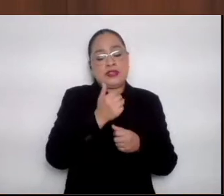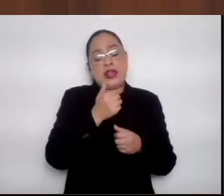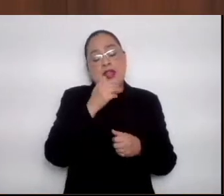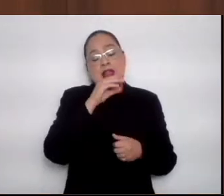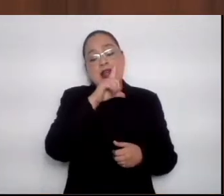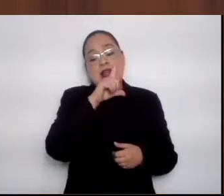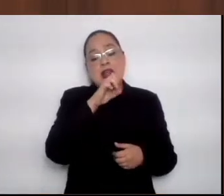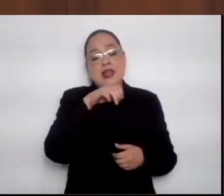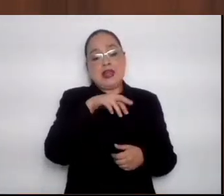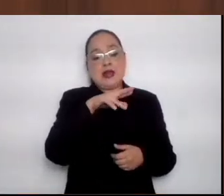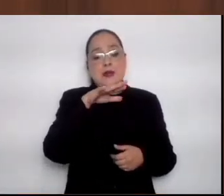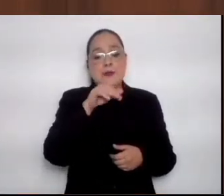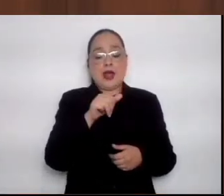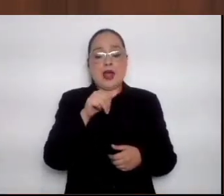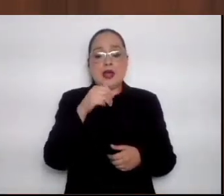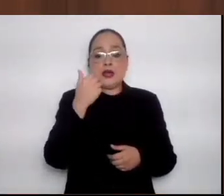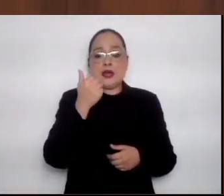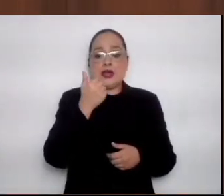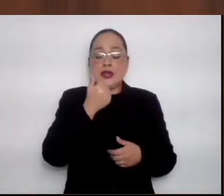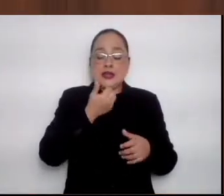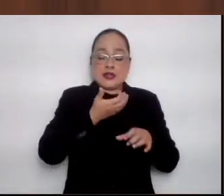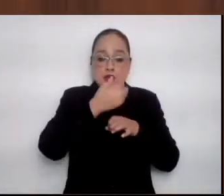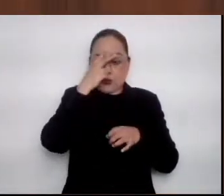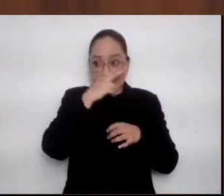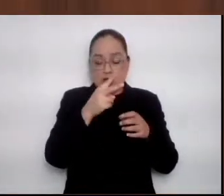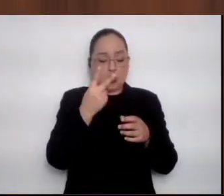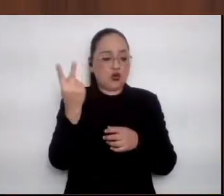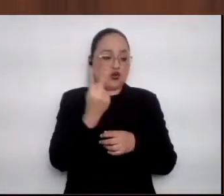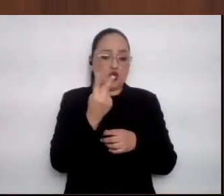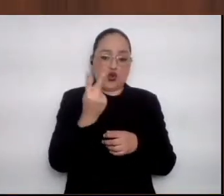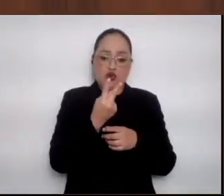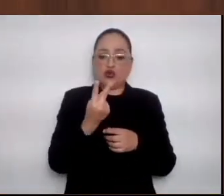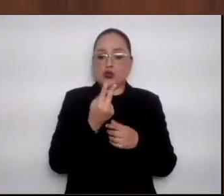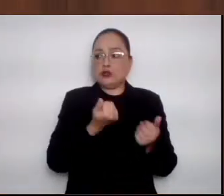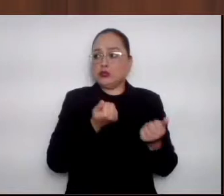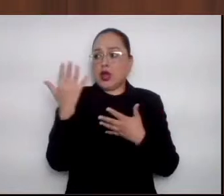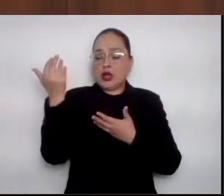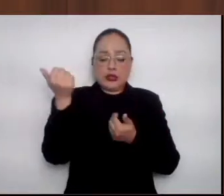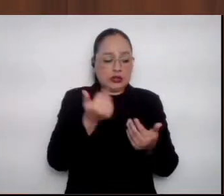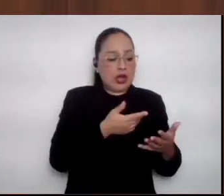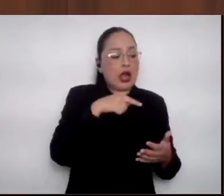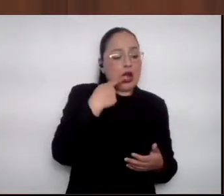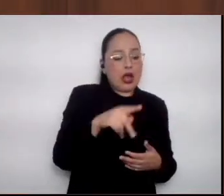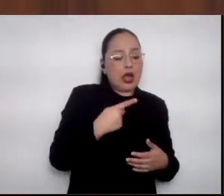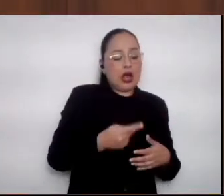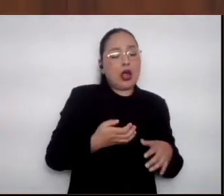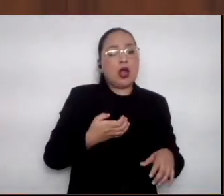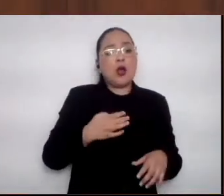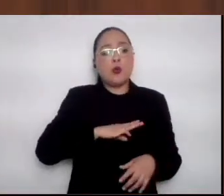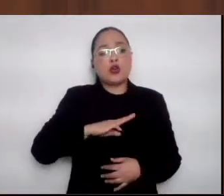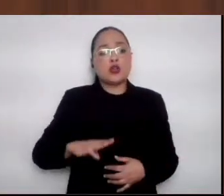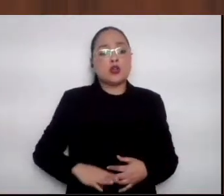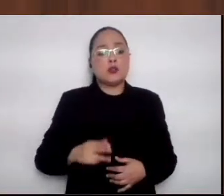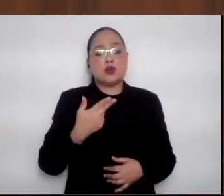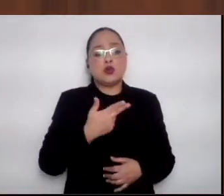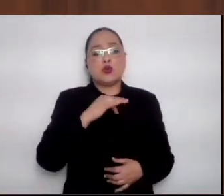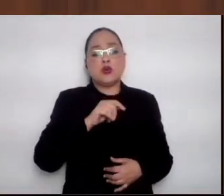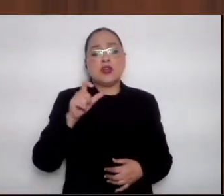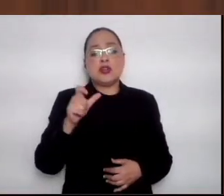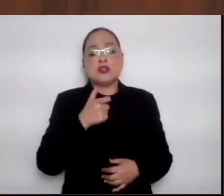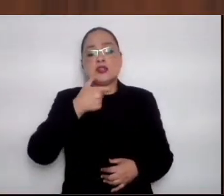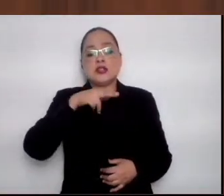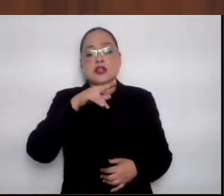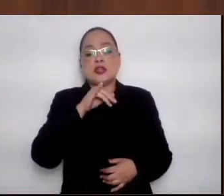pero también recibimos agua en el Estado de México, puntualmente llega al municipio de Huixquilucan y de ahí se distribuye a otros